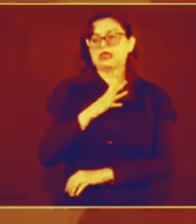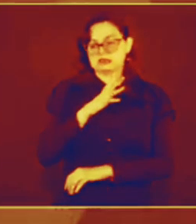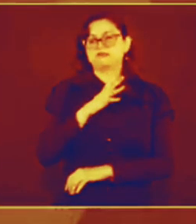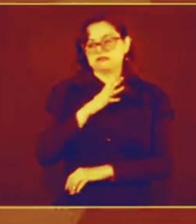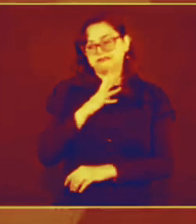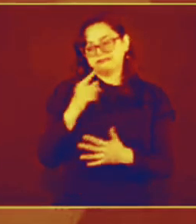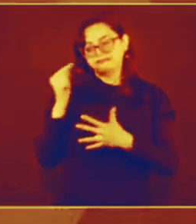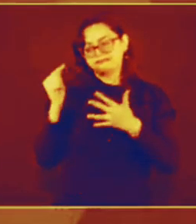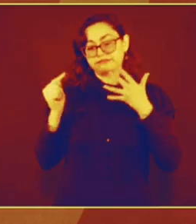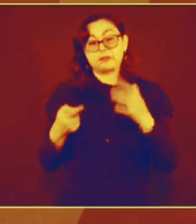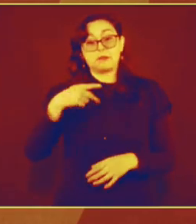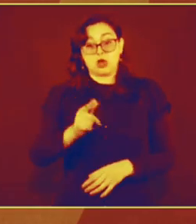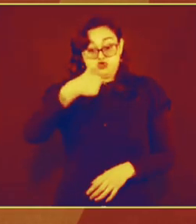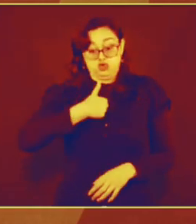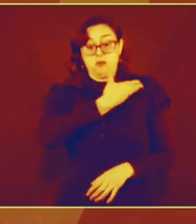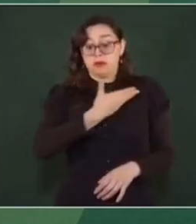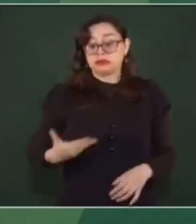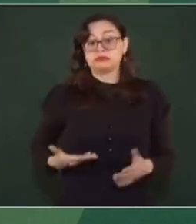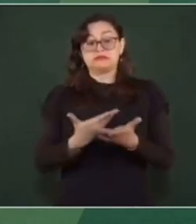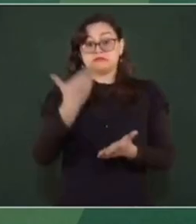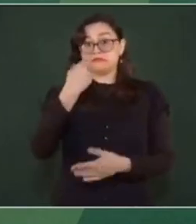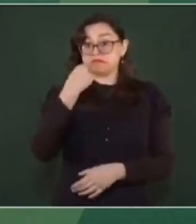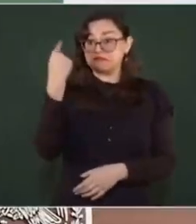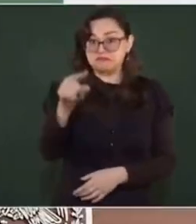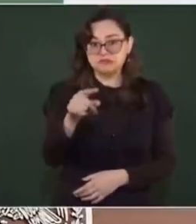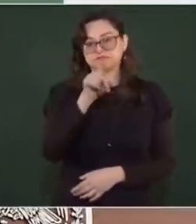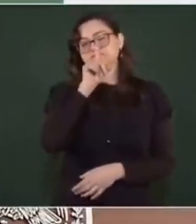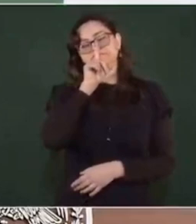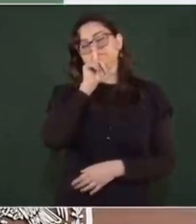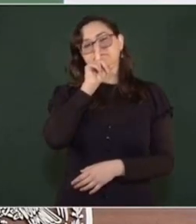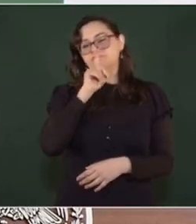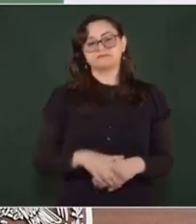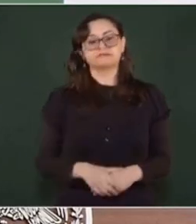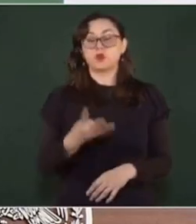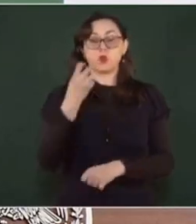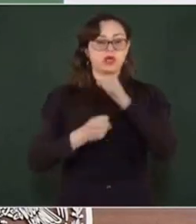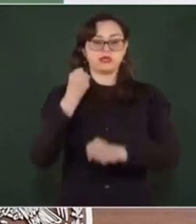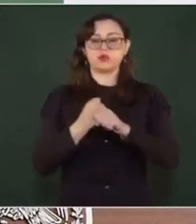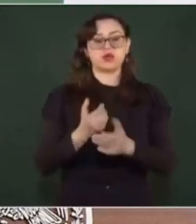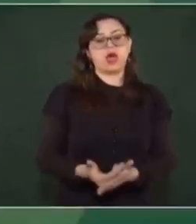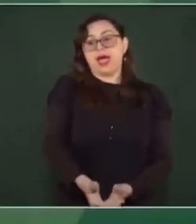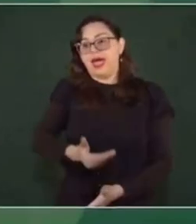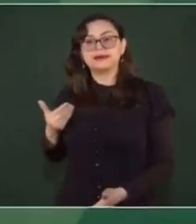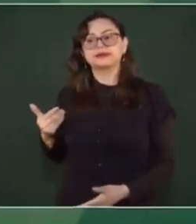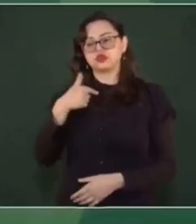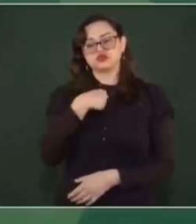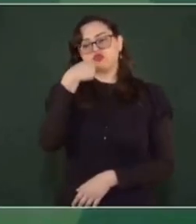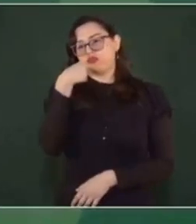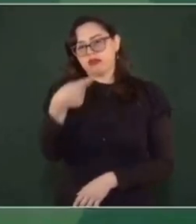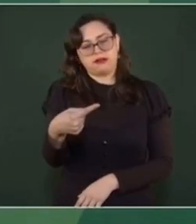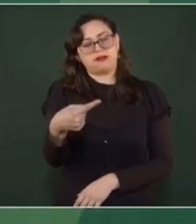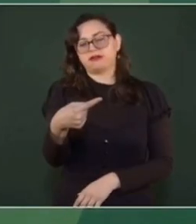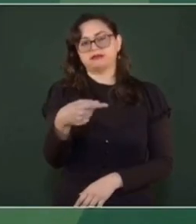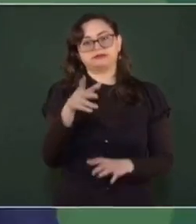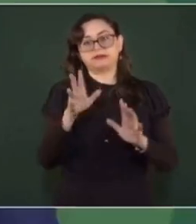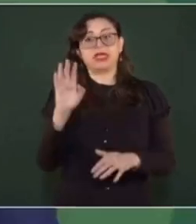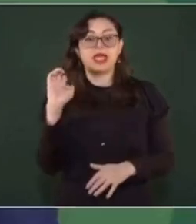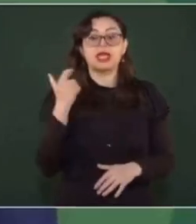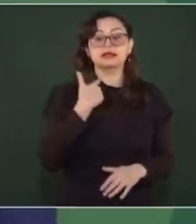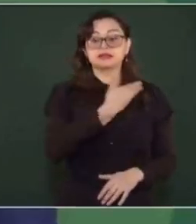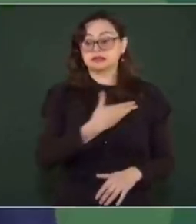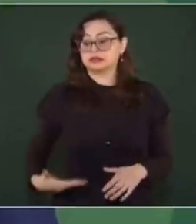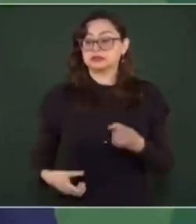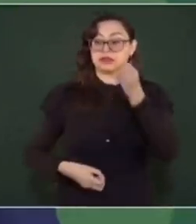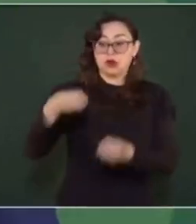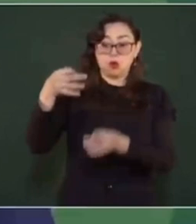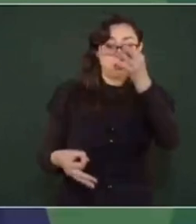Pero nosotros no hemos presentado una denuncia porque yo planteé desde que tomé posición de que el juicio a expresidentes